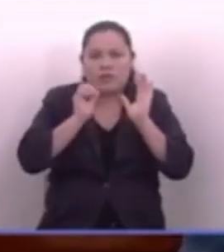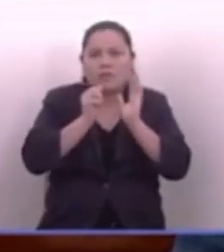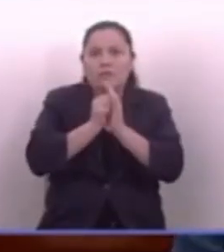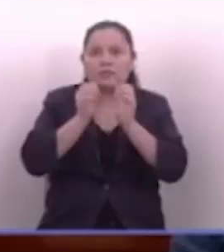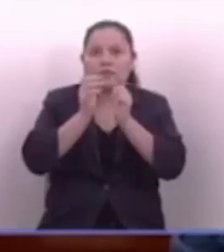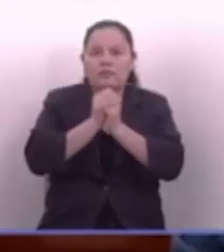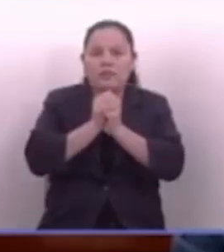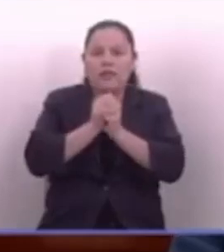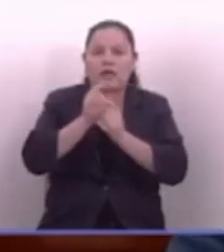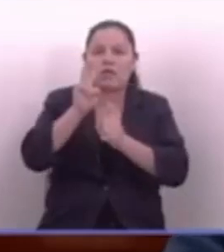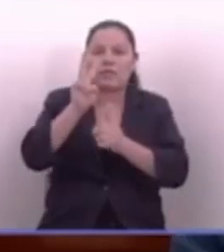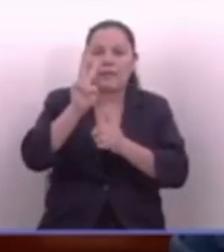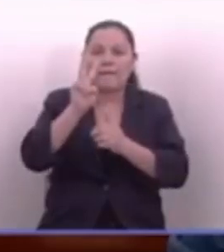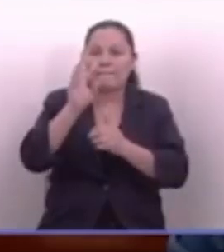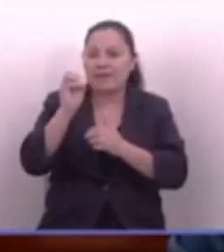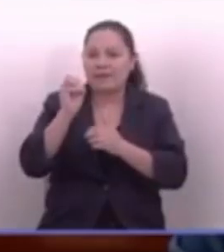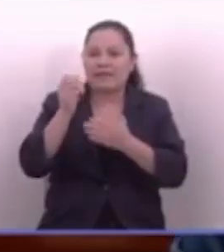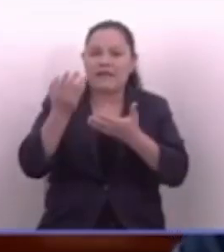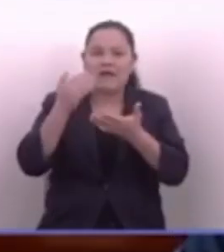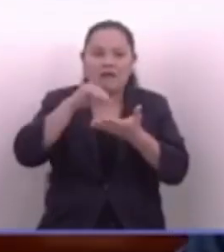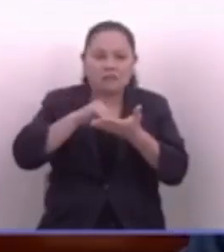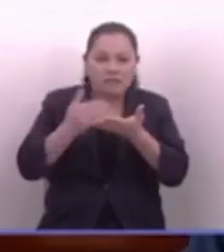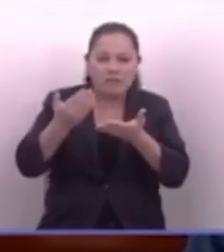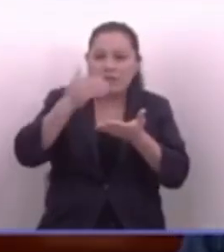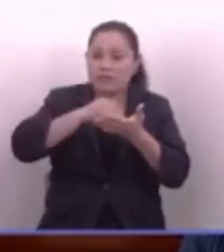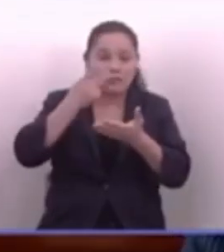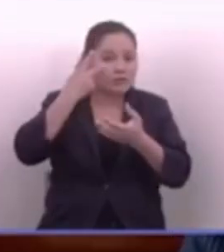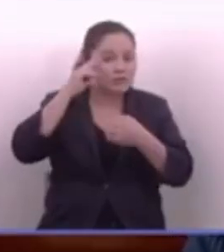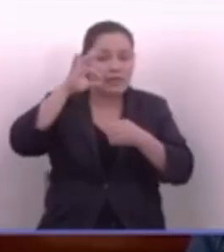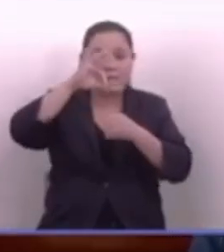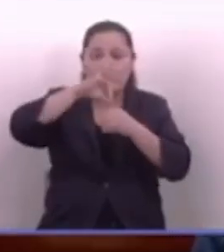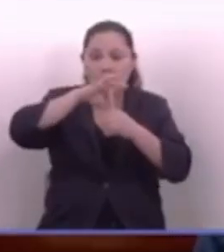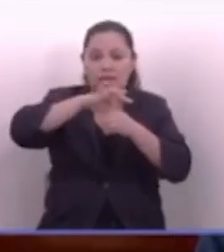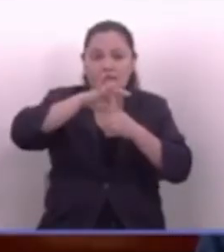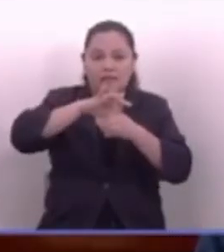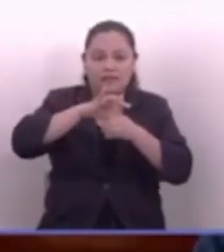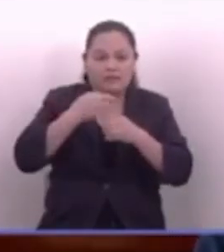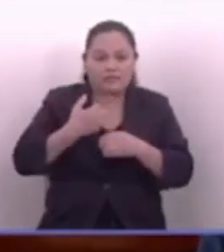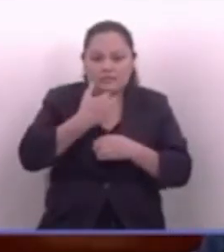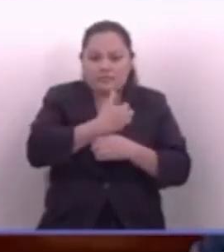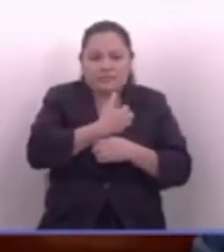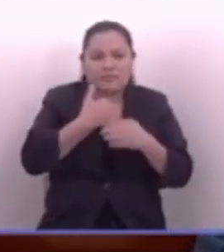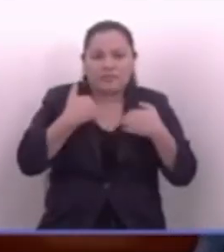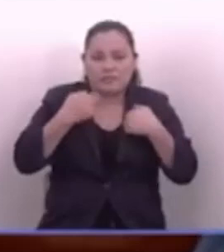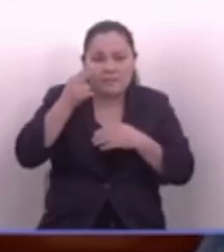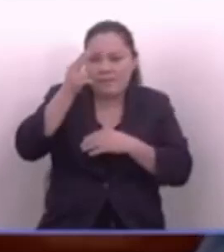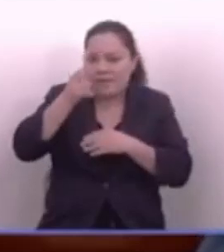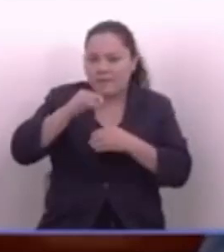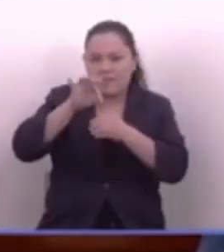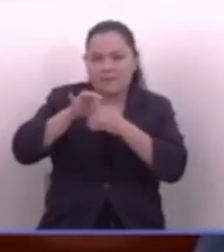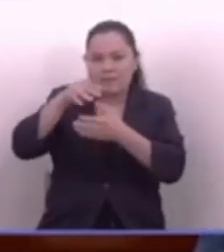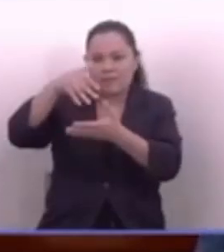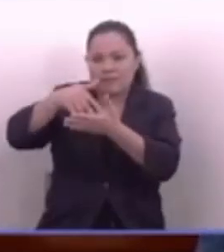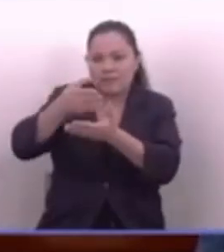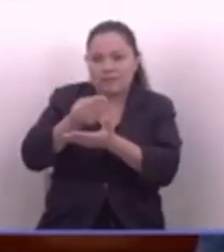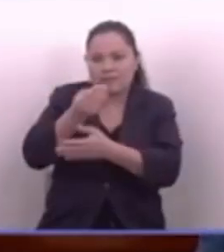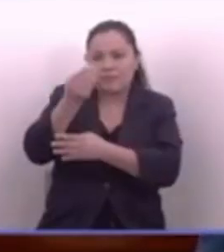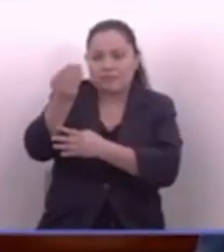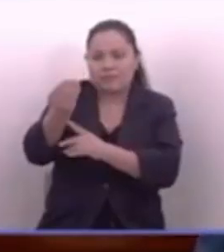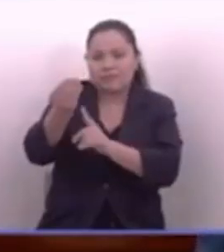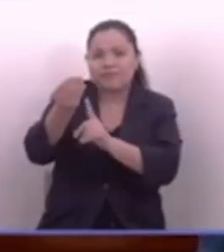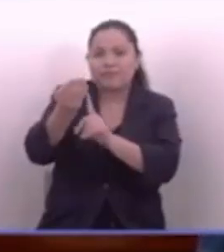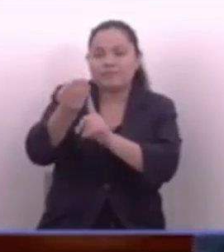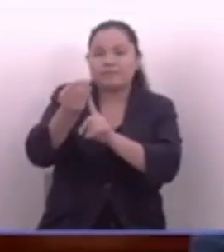pueden hablar 20 veces, pero eso no significa 20 votos. Siguen teniendo los mismos votos que el pueblo les dio. Entonces, vamos a